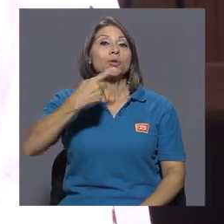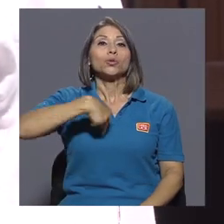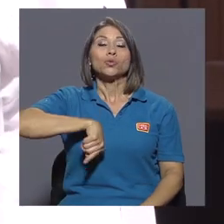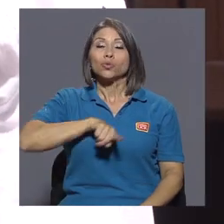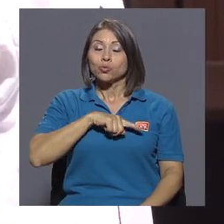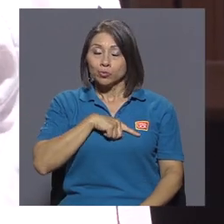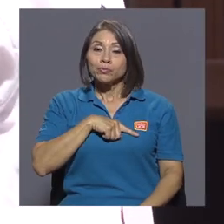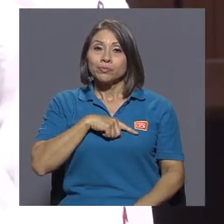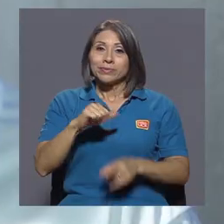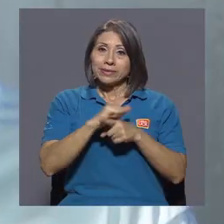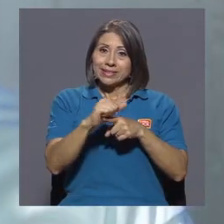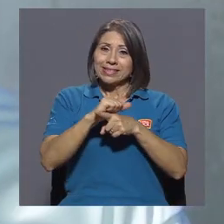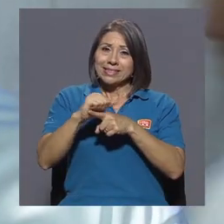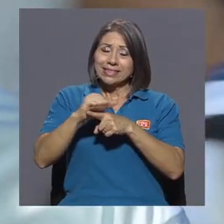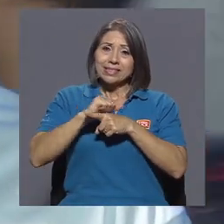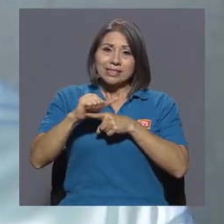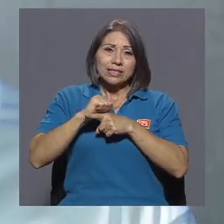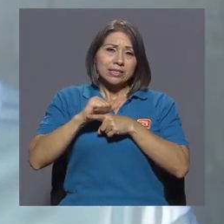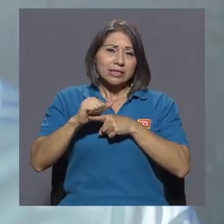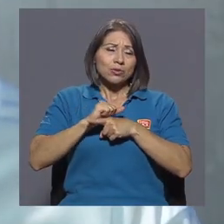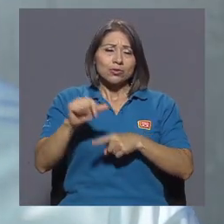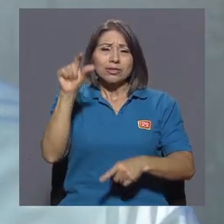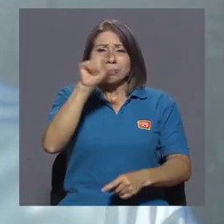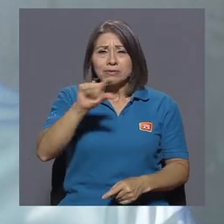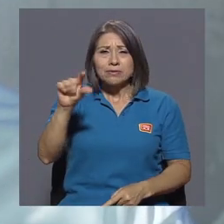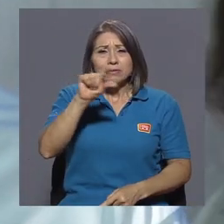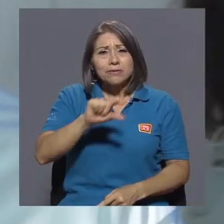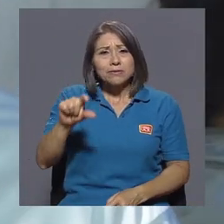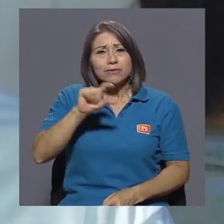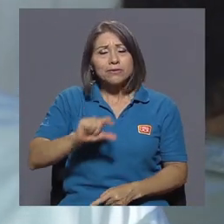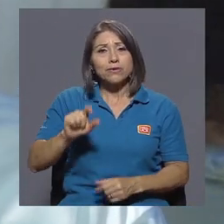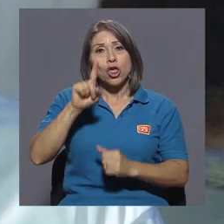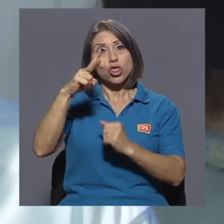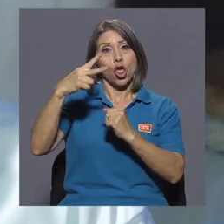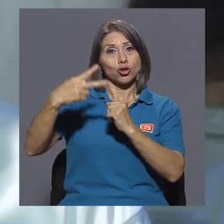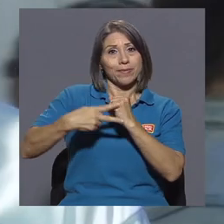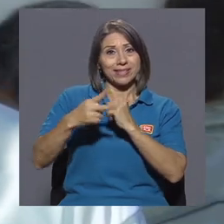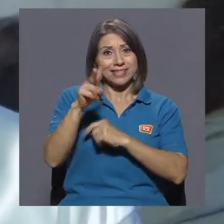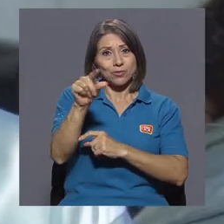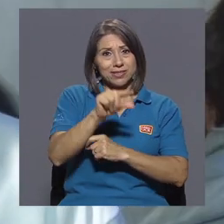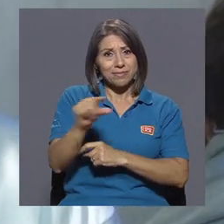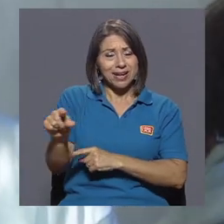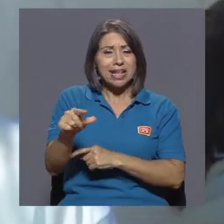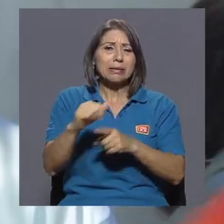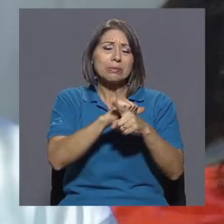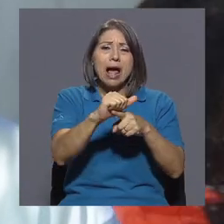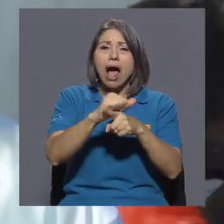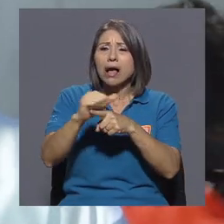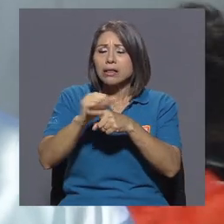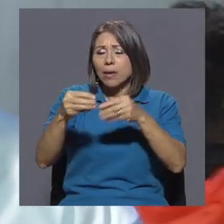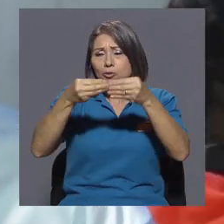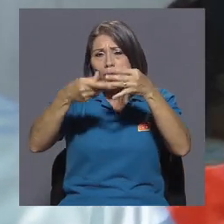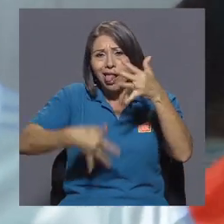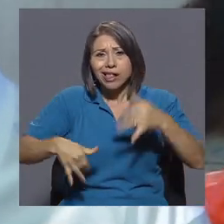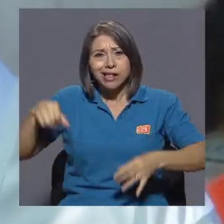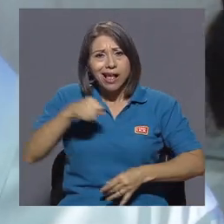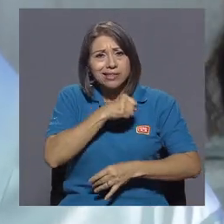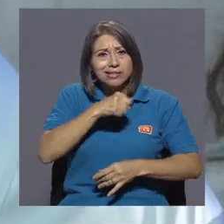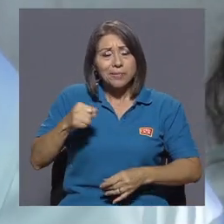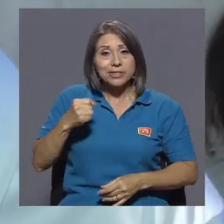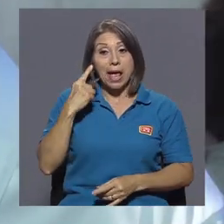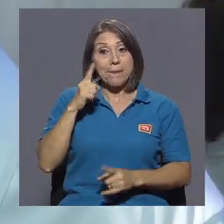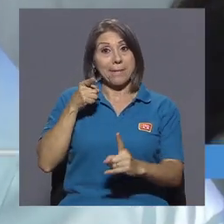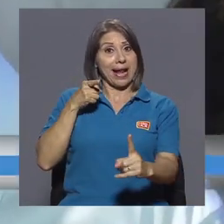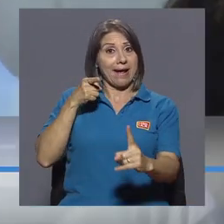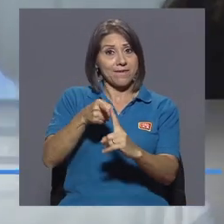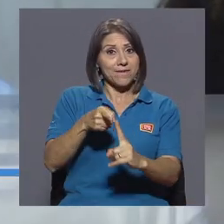Nosotros ensayamos todas las semanas, dos veces por semana y practicamos un amplio número de canciones. Entonces para el FICUA propiamente